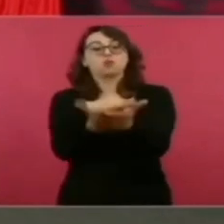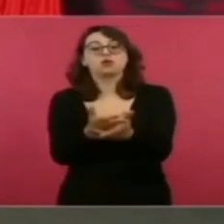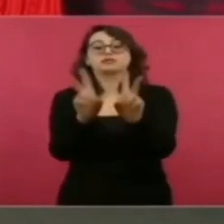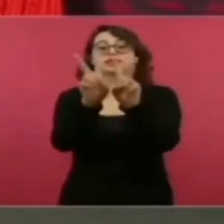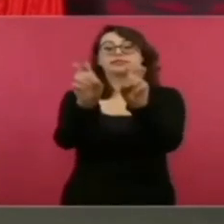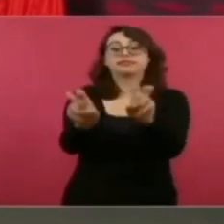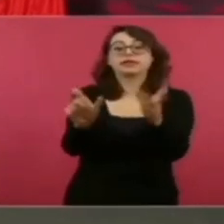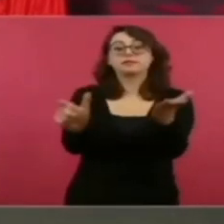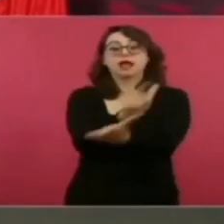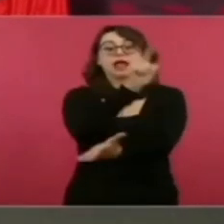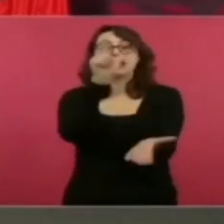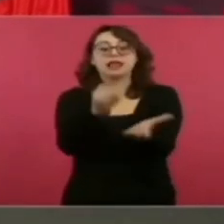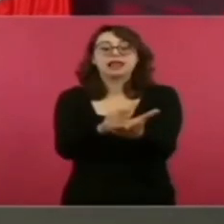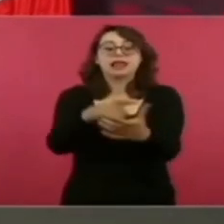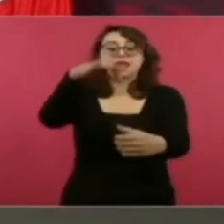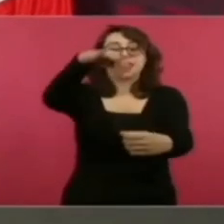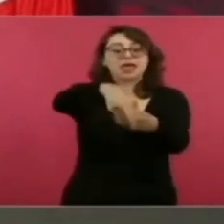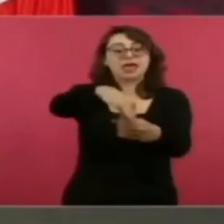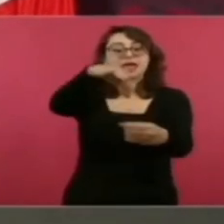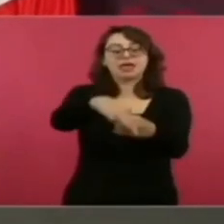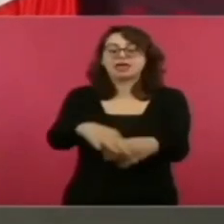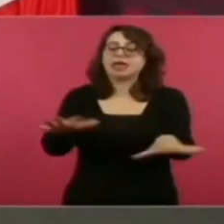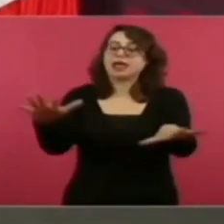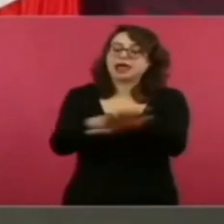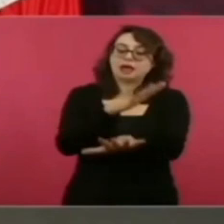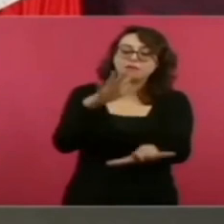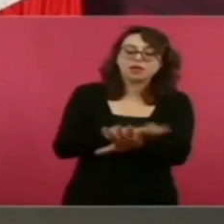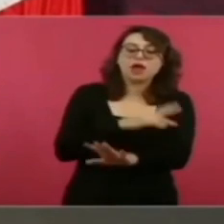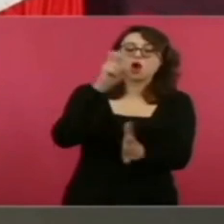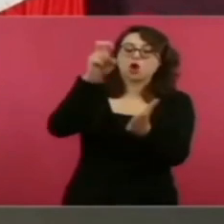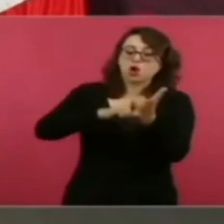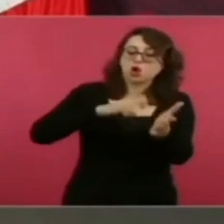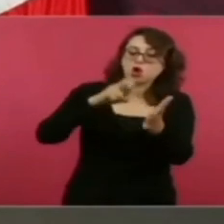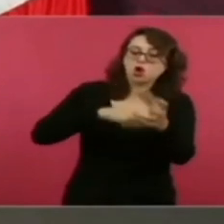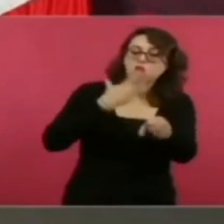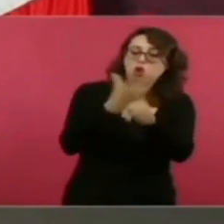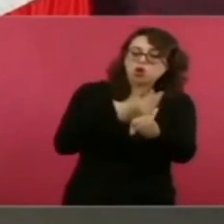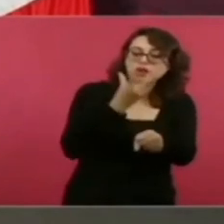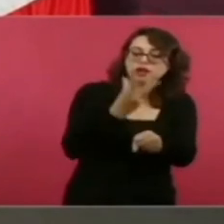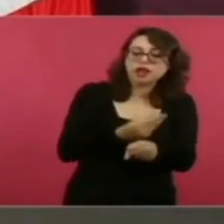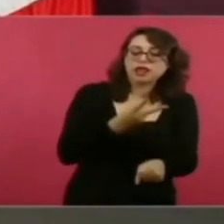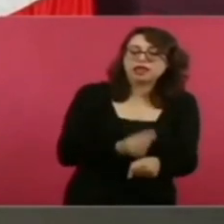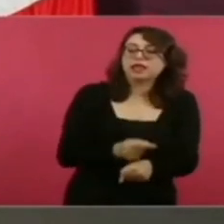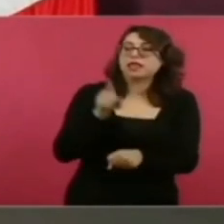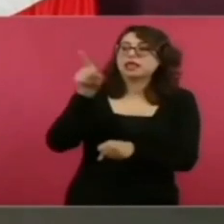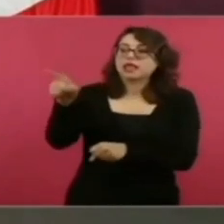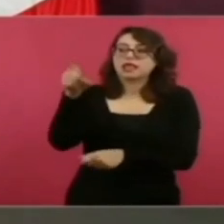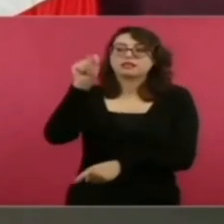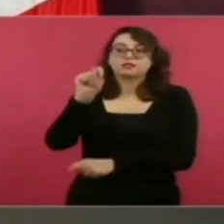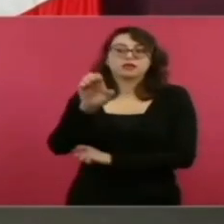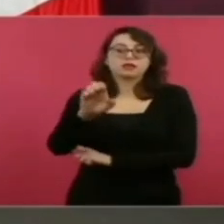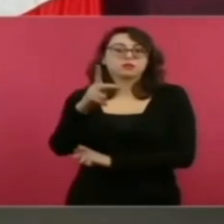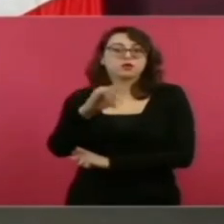estos tribunales los elija, a los integrantes de estos tribunales los elija el pueblo.